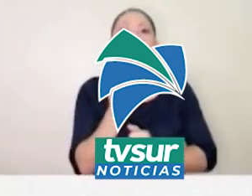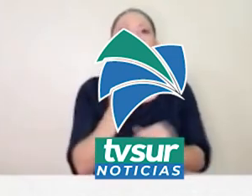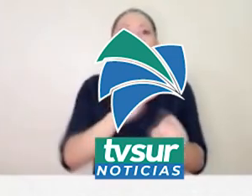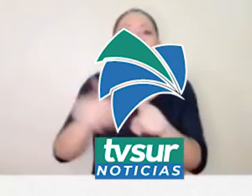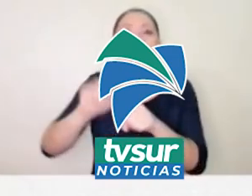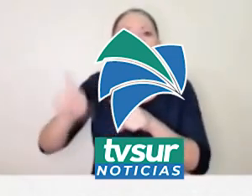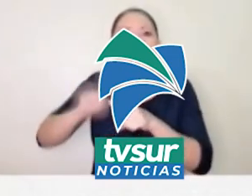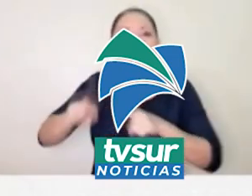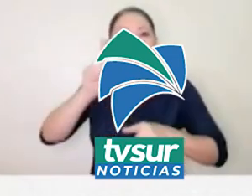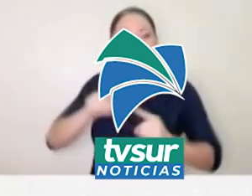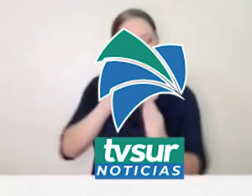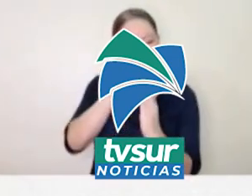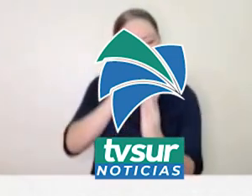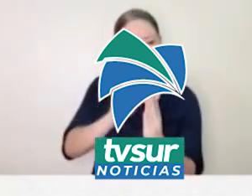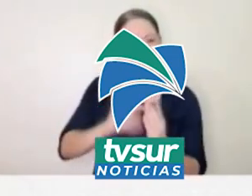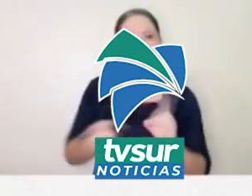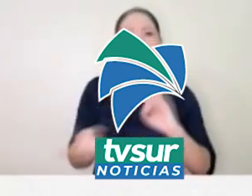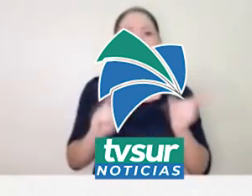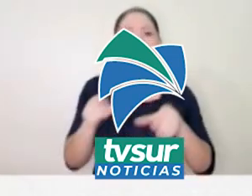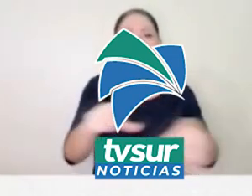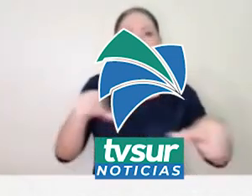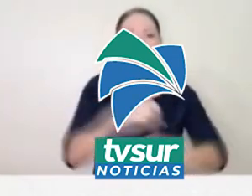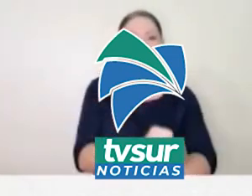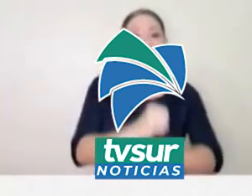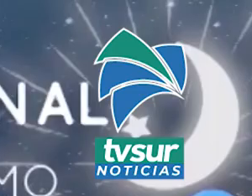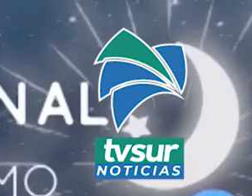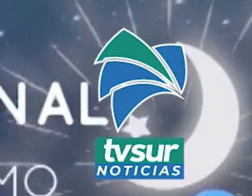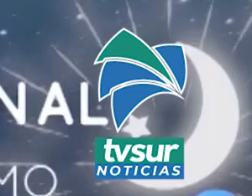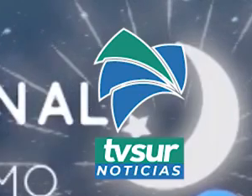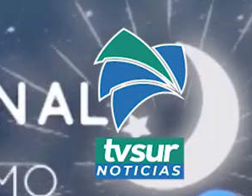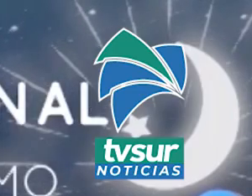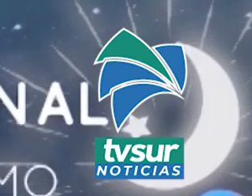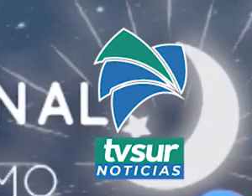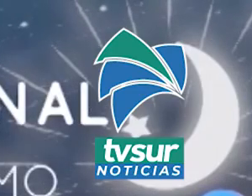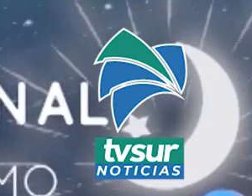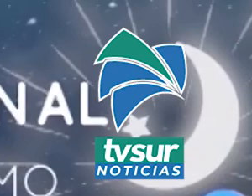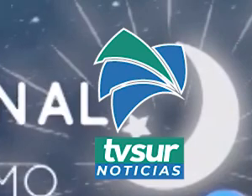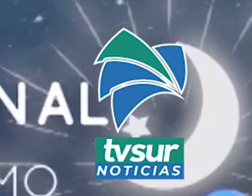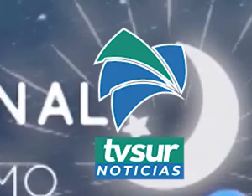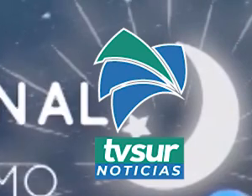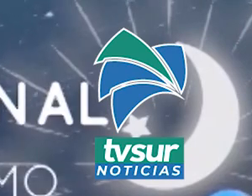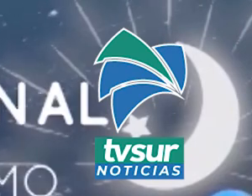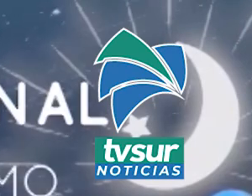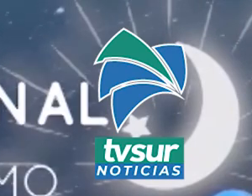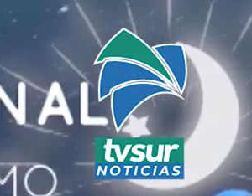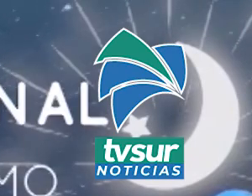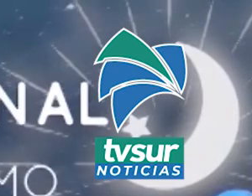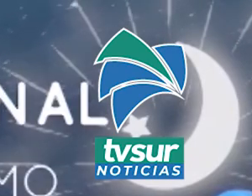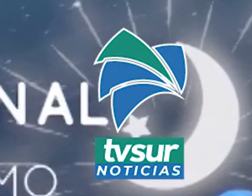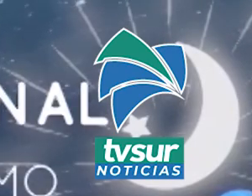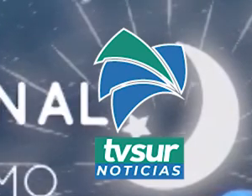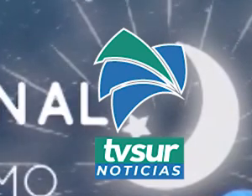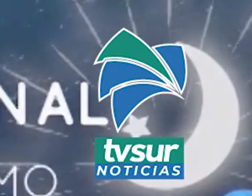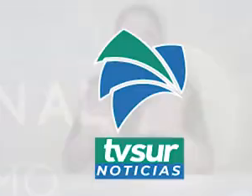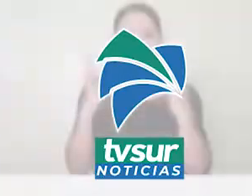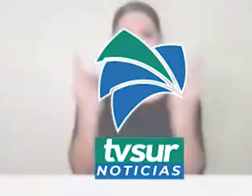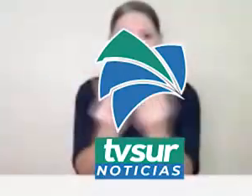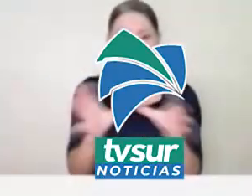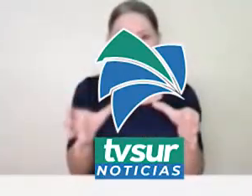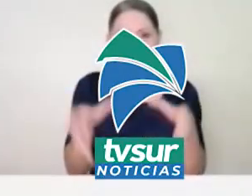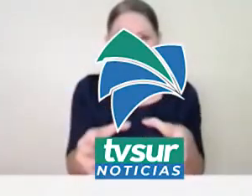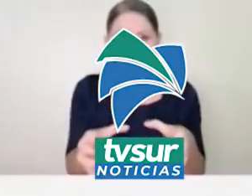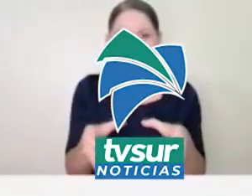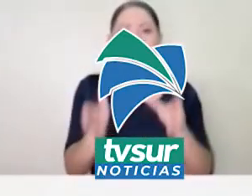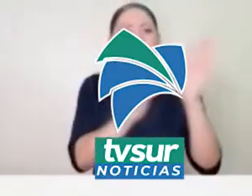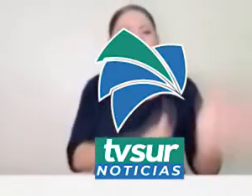comportamiento bastante pobre y en varios casos se reportaron colapsos. En Ciudad Cortés, el edificio de la alcaldía colapsó. En este sismo se reportó